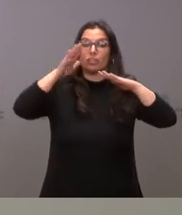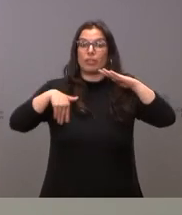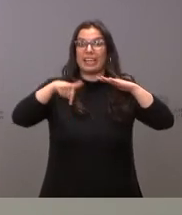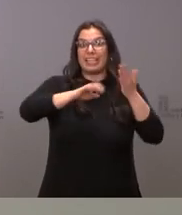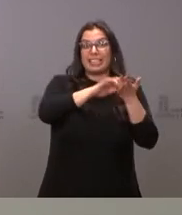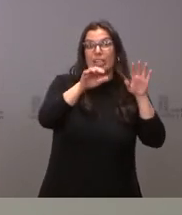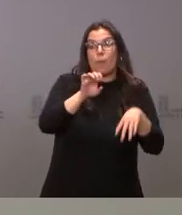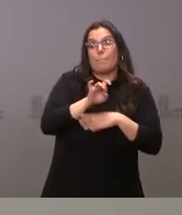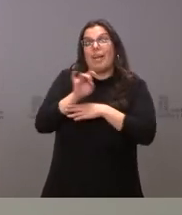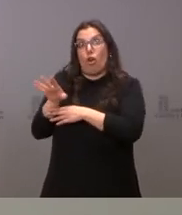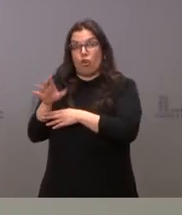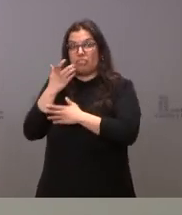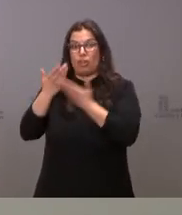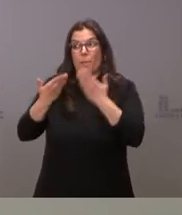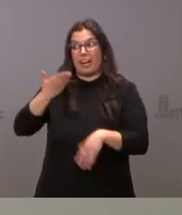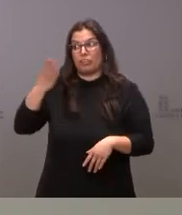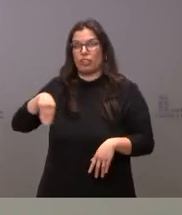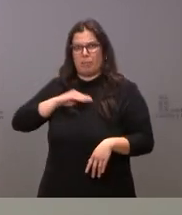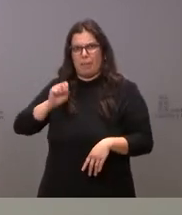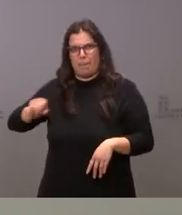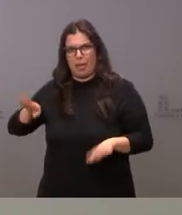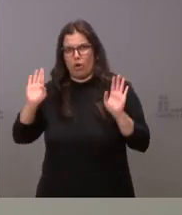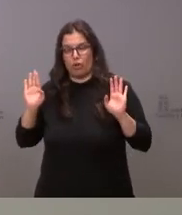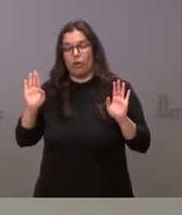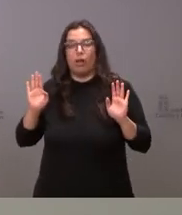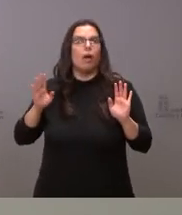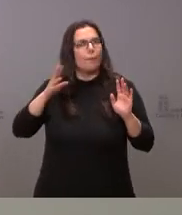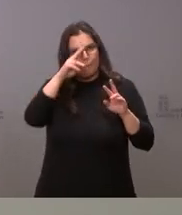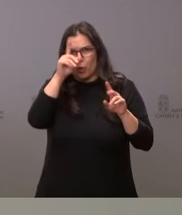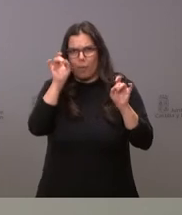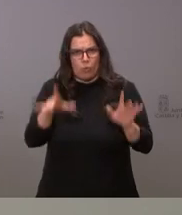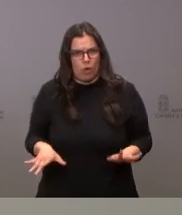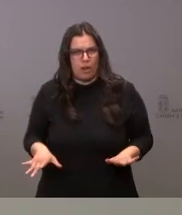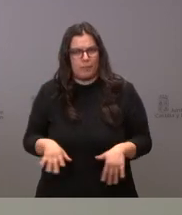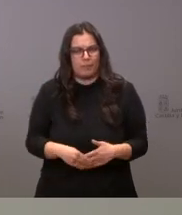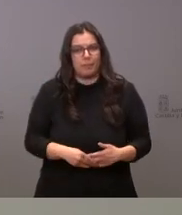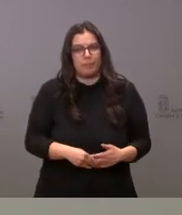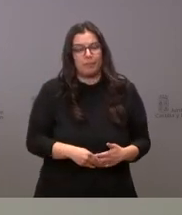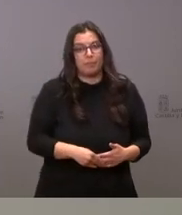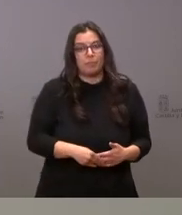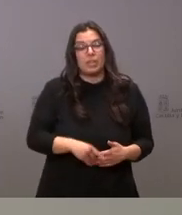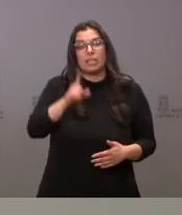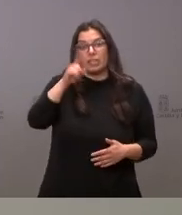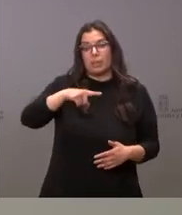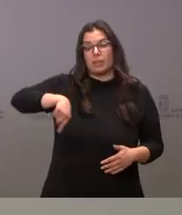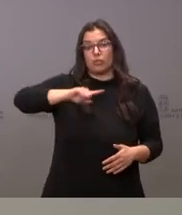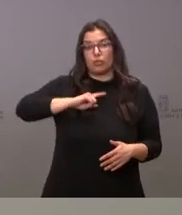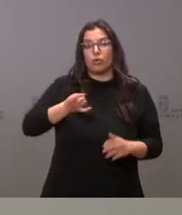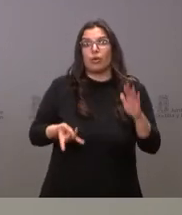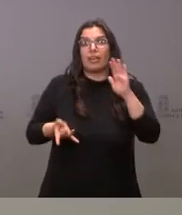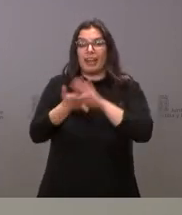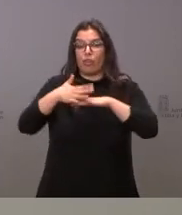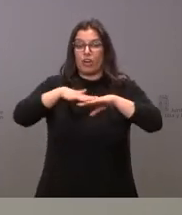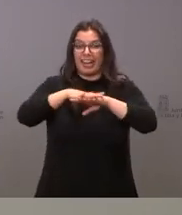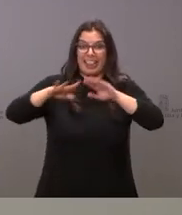Castilla y León que en el conjunto nacional pero claramente preocupante y que hemos reforzado con la puesta en marcha de esta red